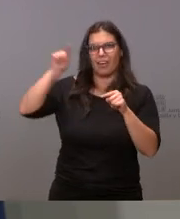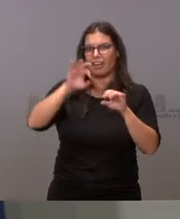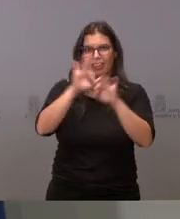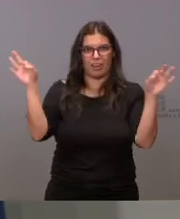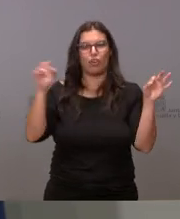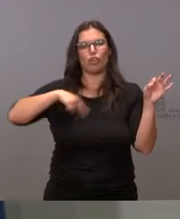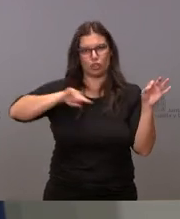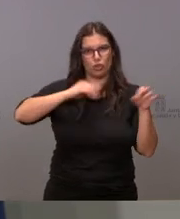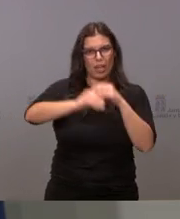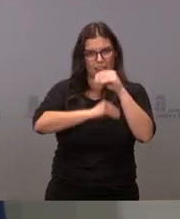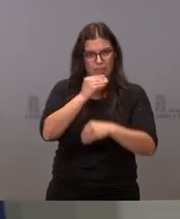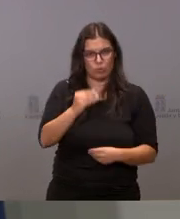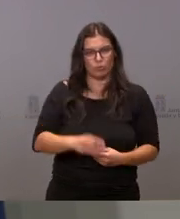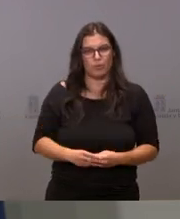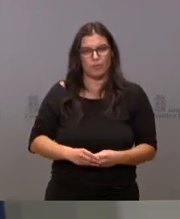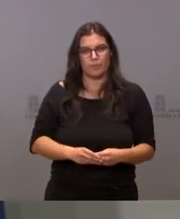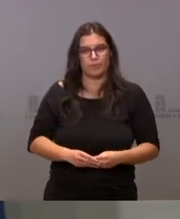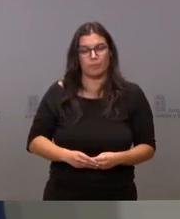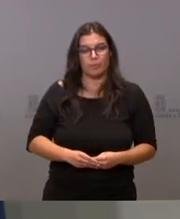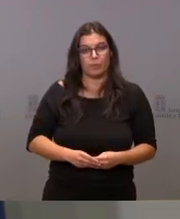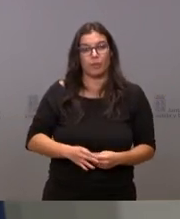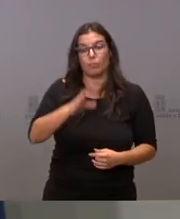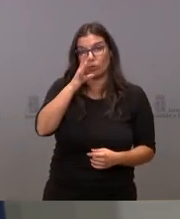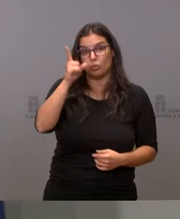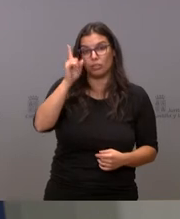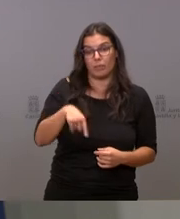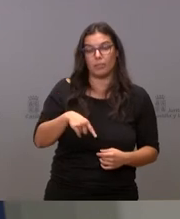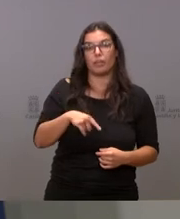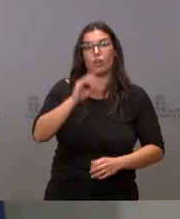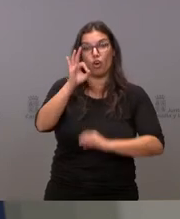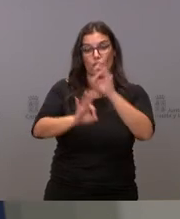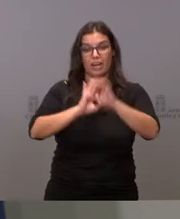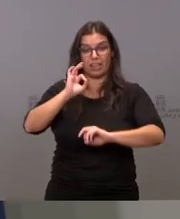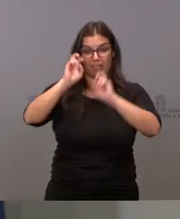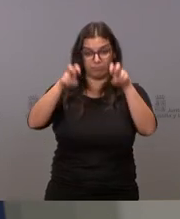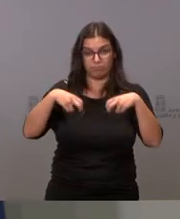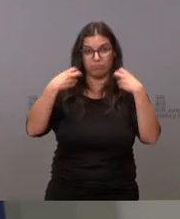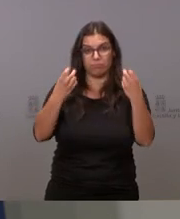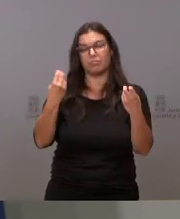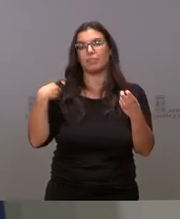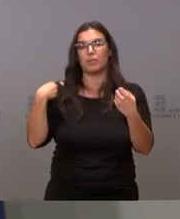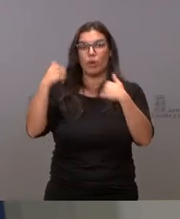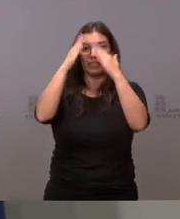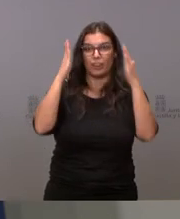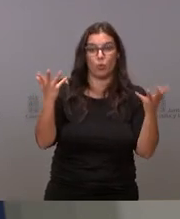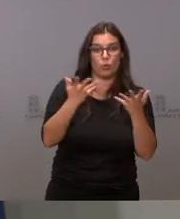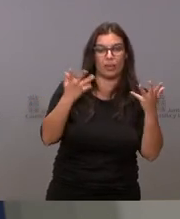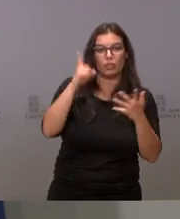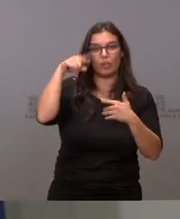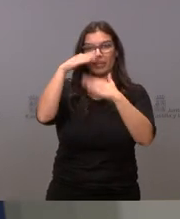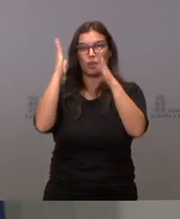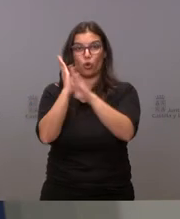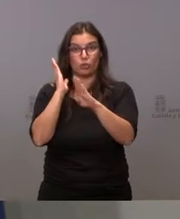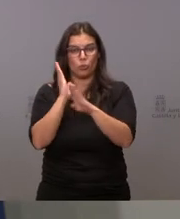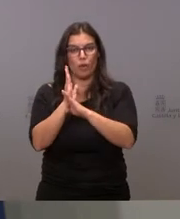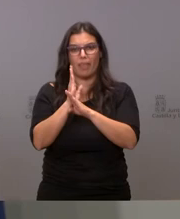por eso vamos a reordenar toda nuestra atención urgente y nuestra atención continuada y por eso